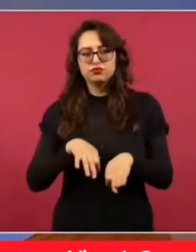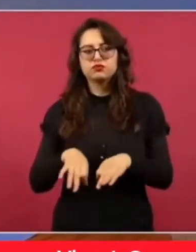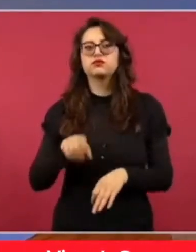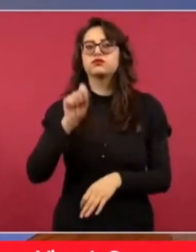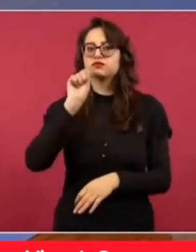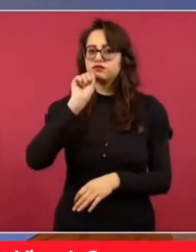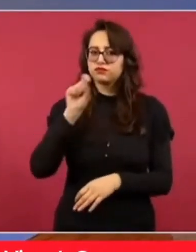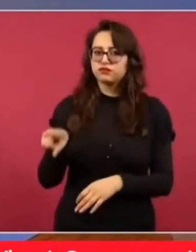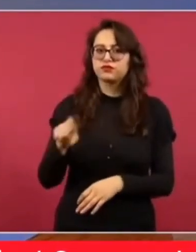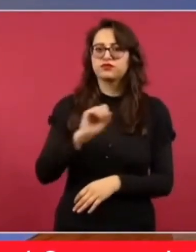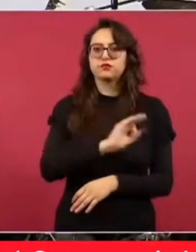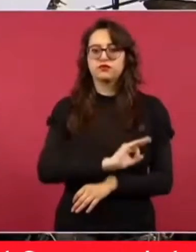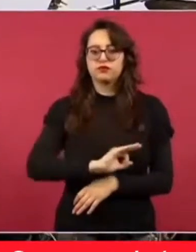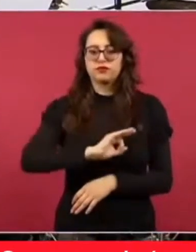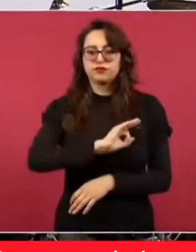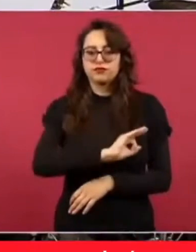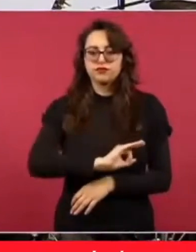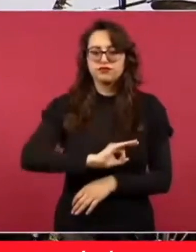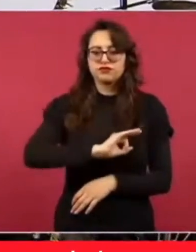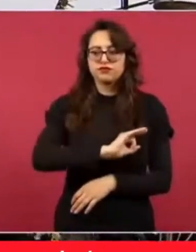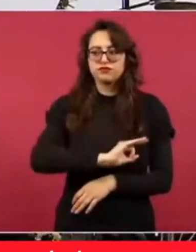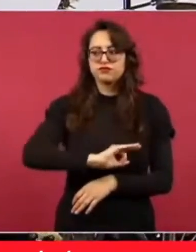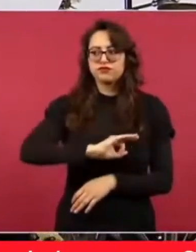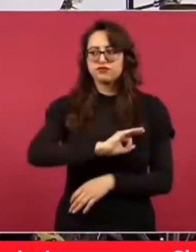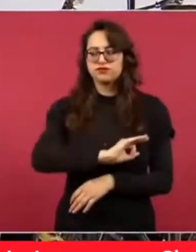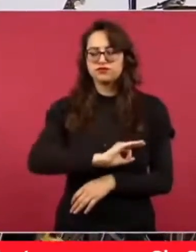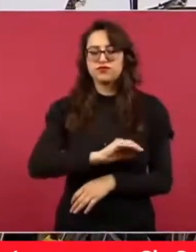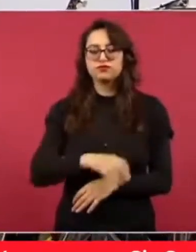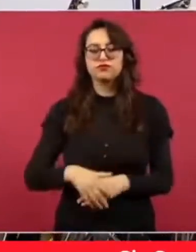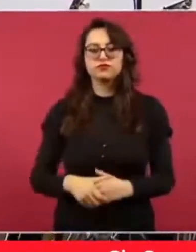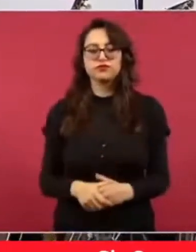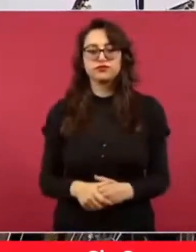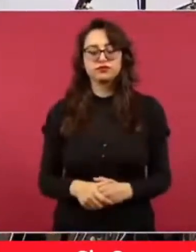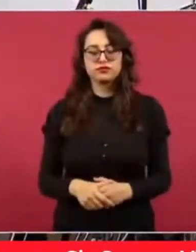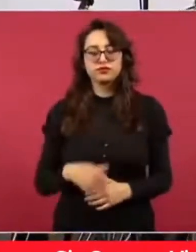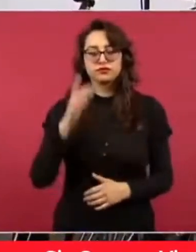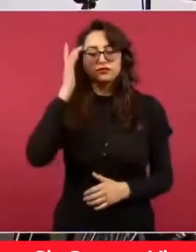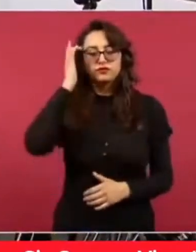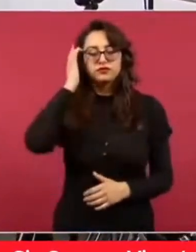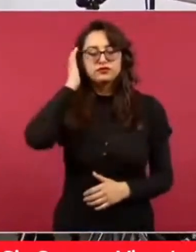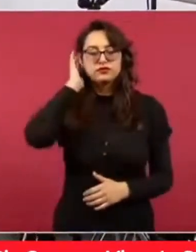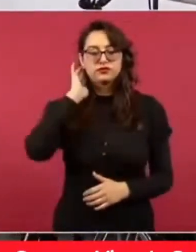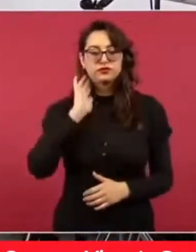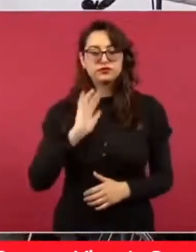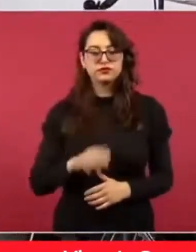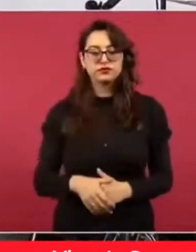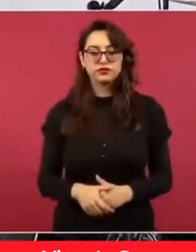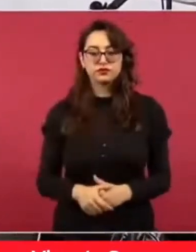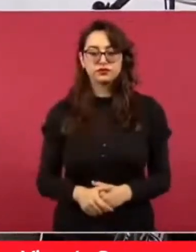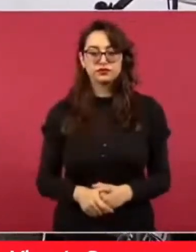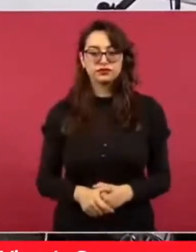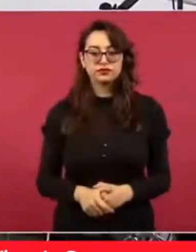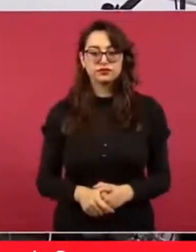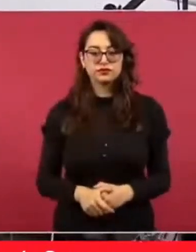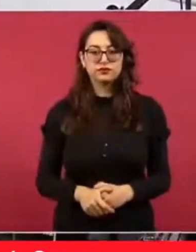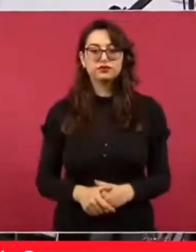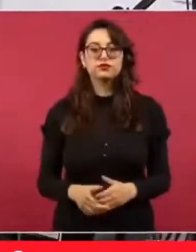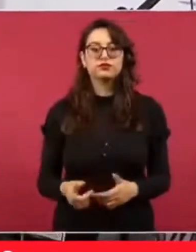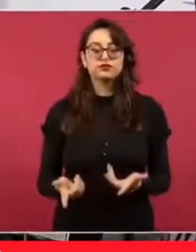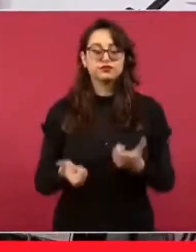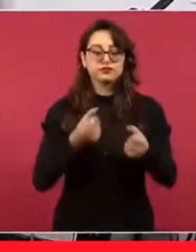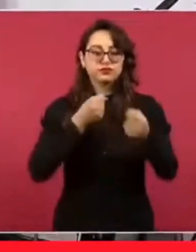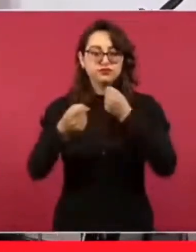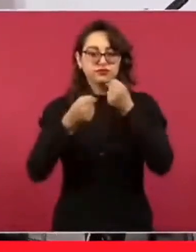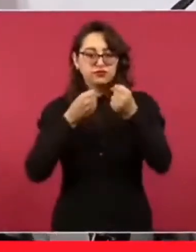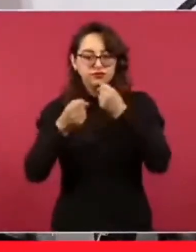felicidades a las mamás periodistas,